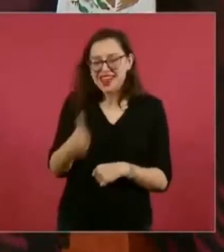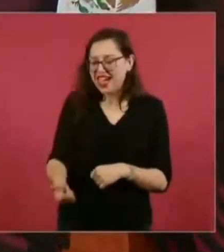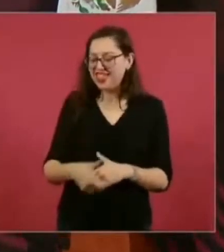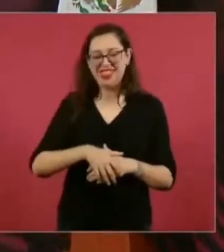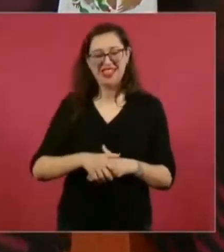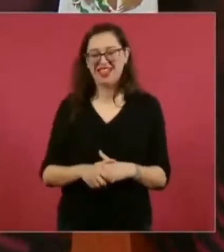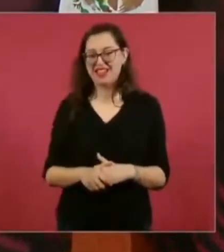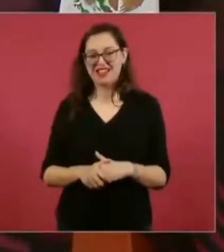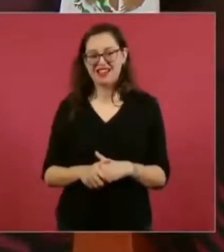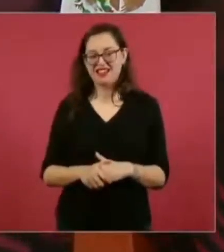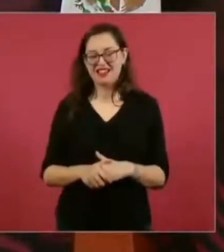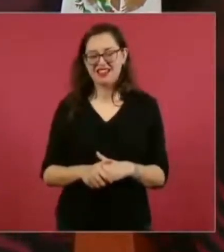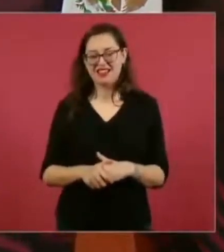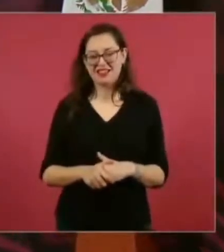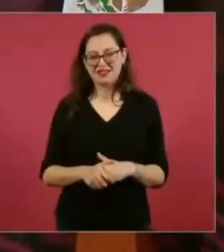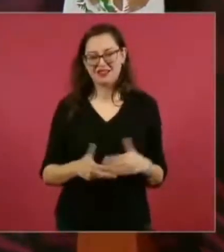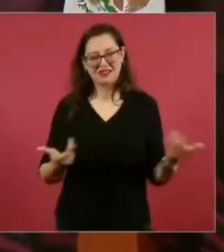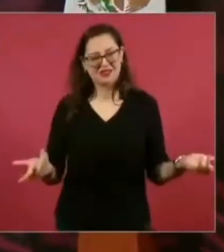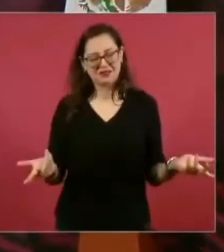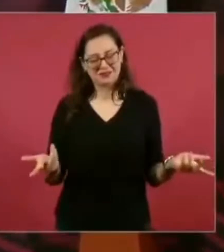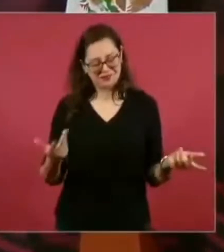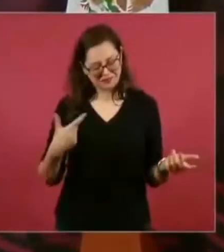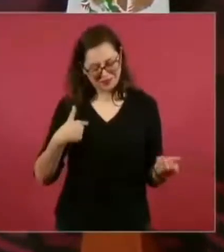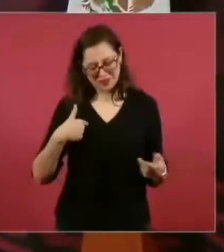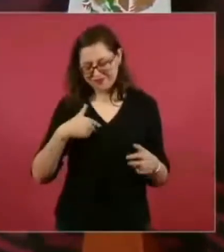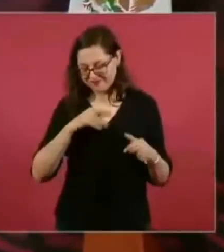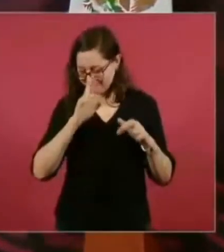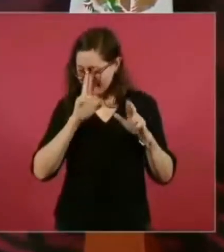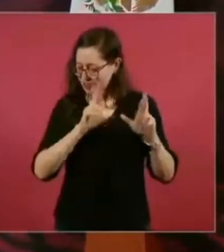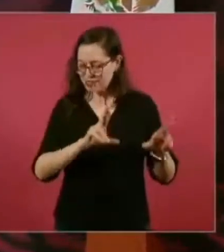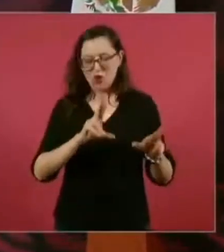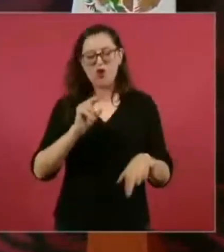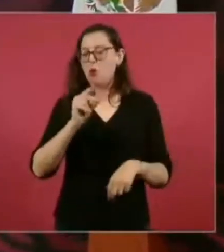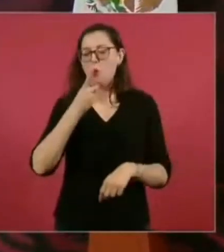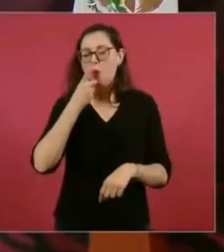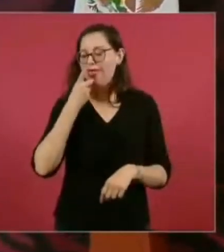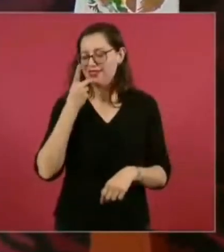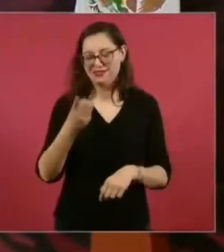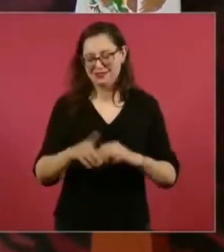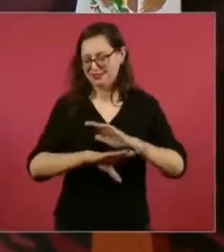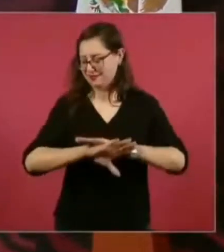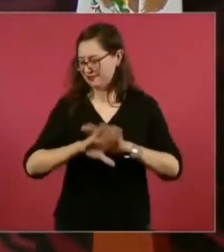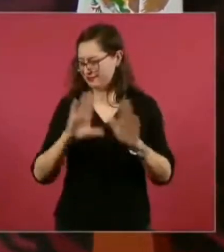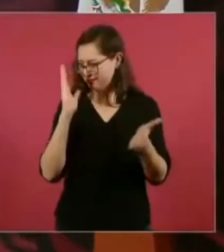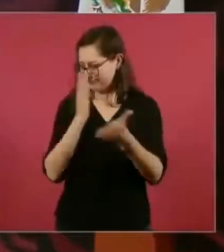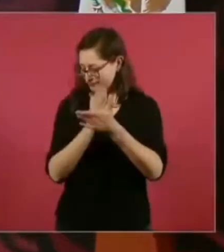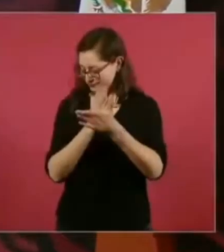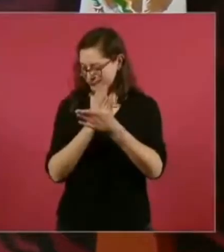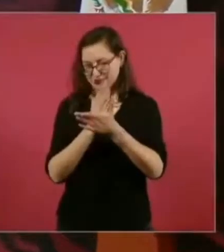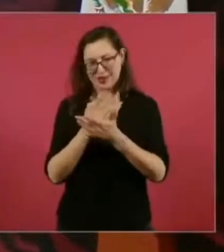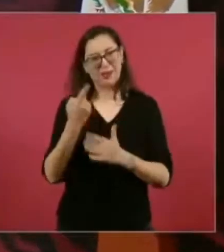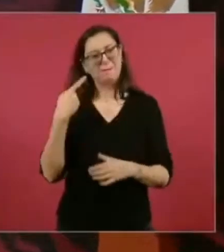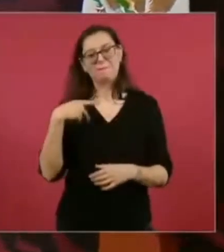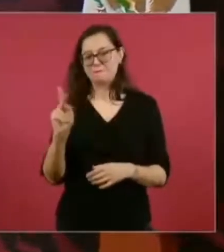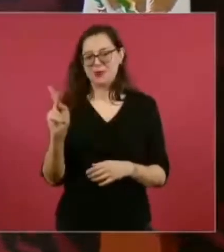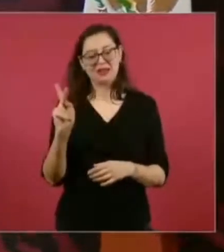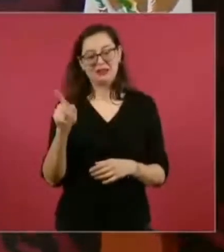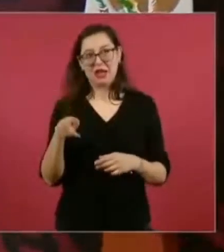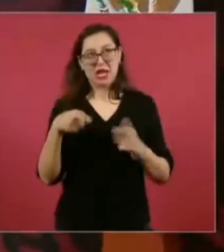Y no puedo decir otras cosas por respecto, pero ustedes